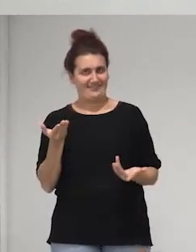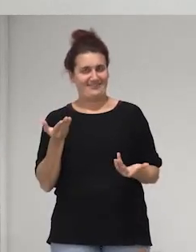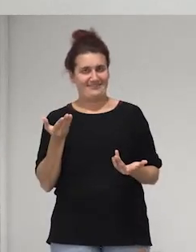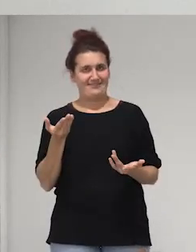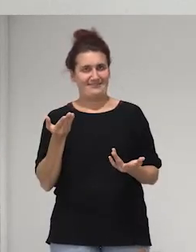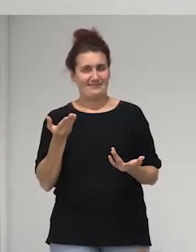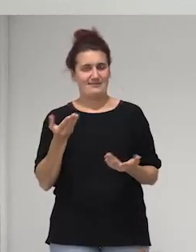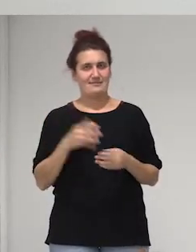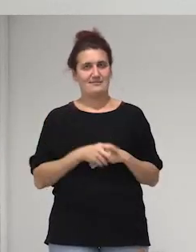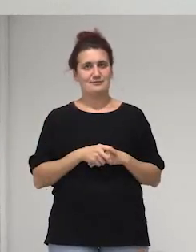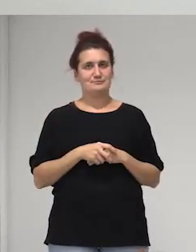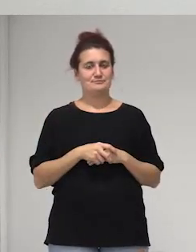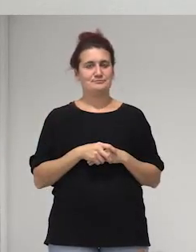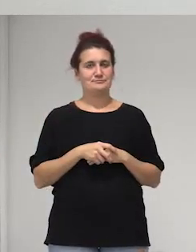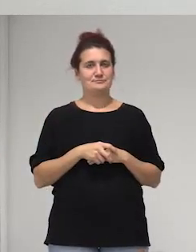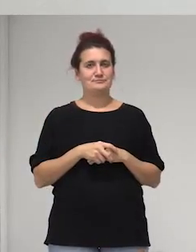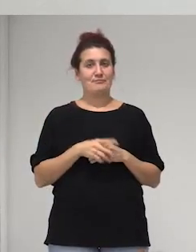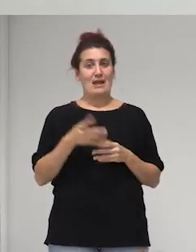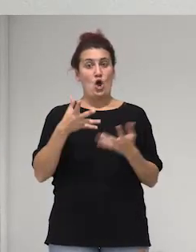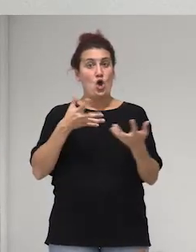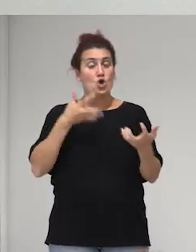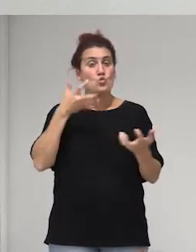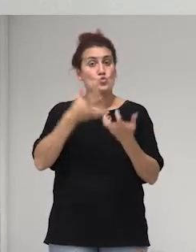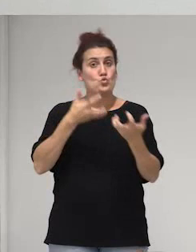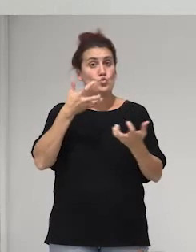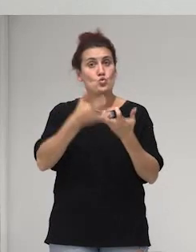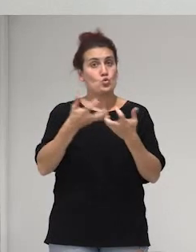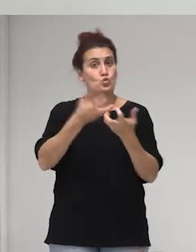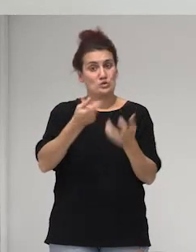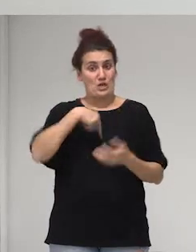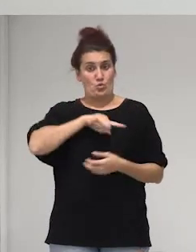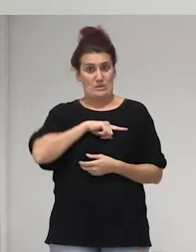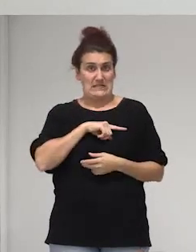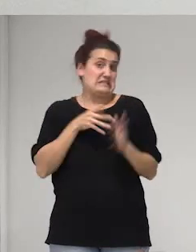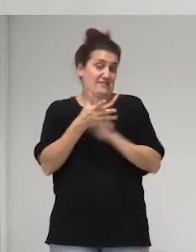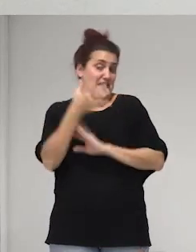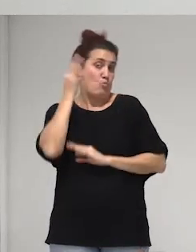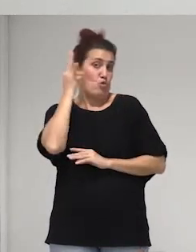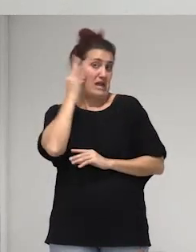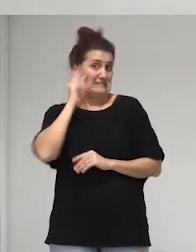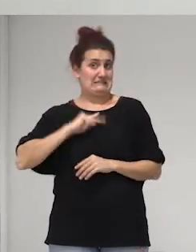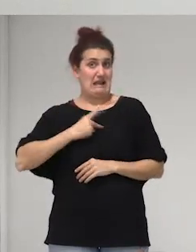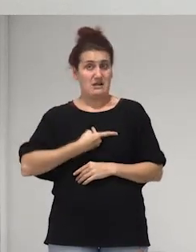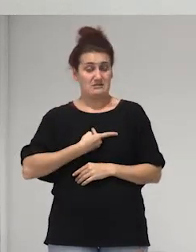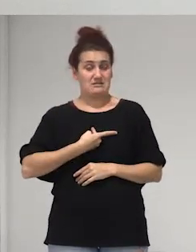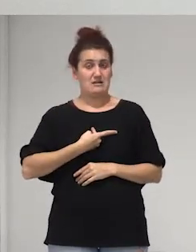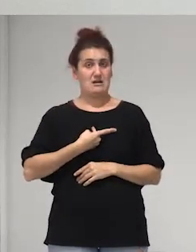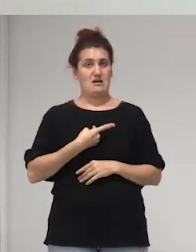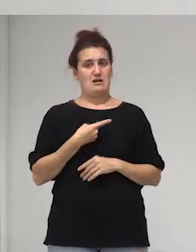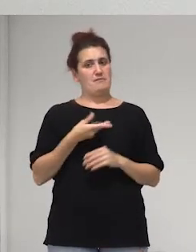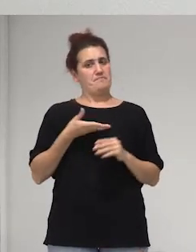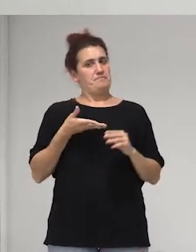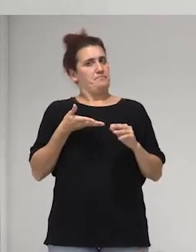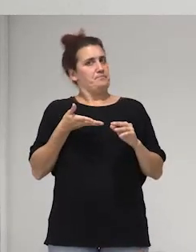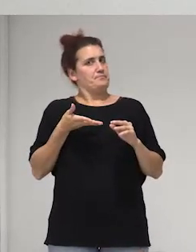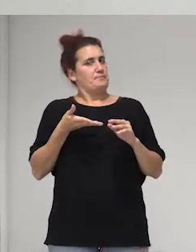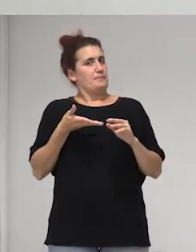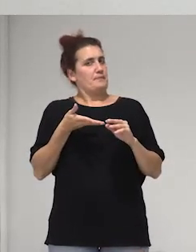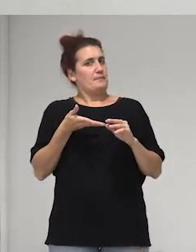pues nuestra lucha como mujeres trans pues tiene sus